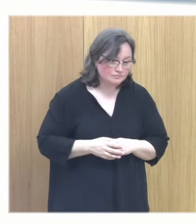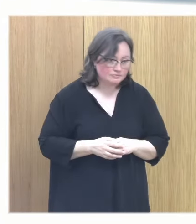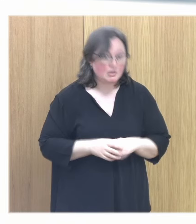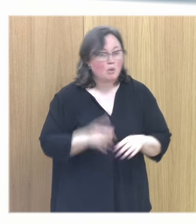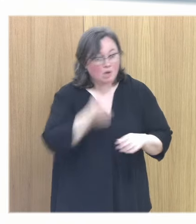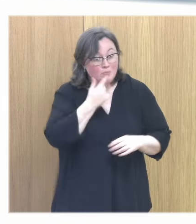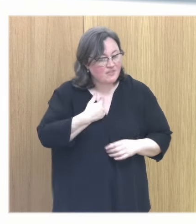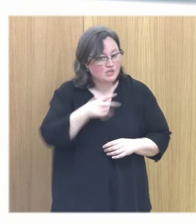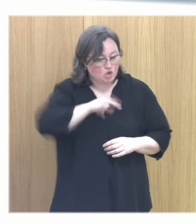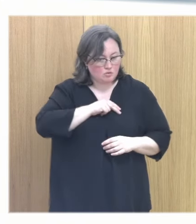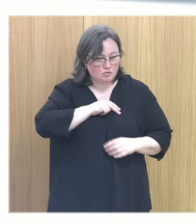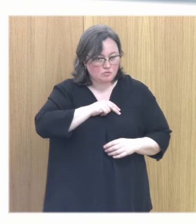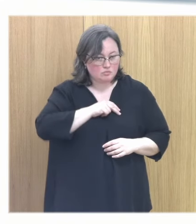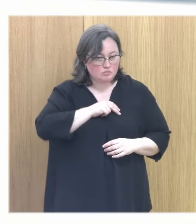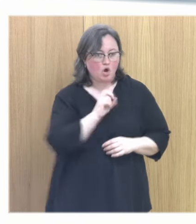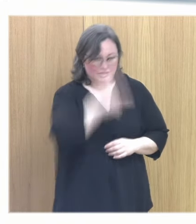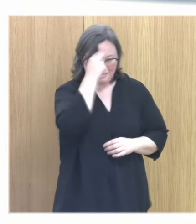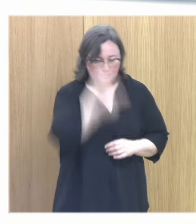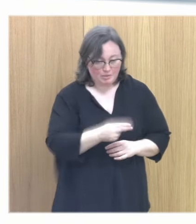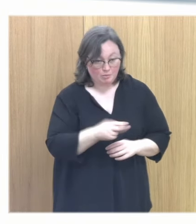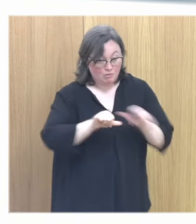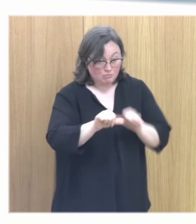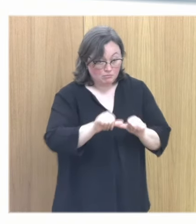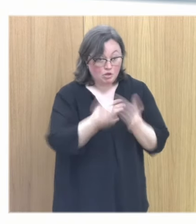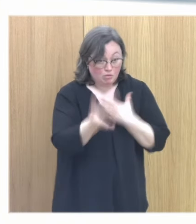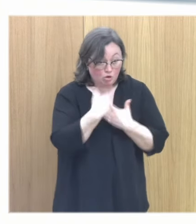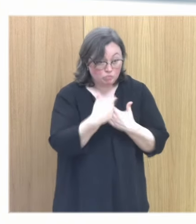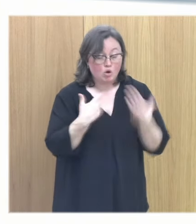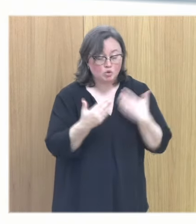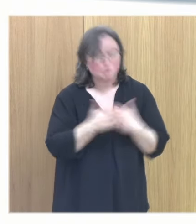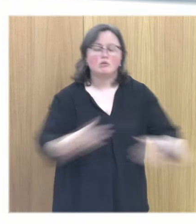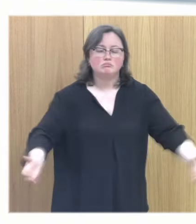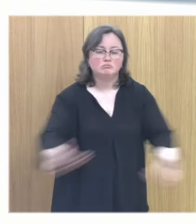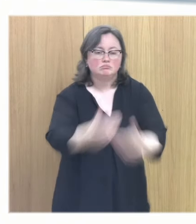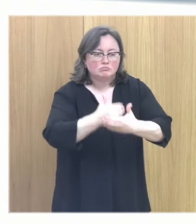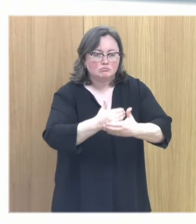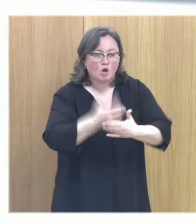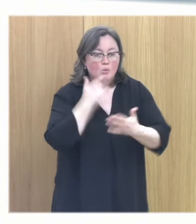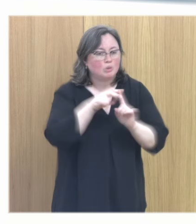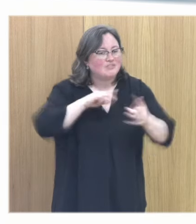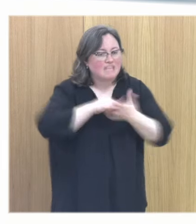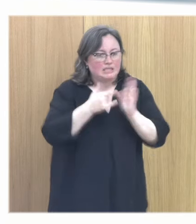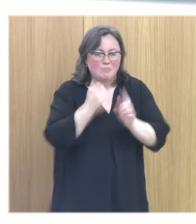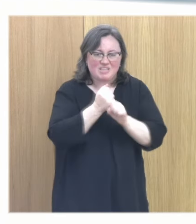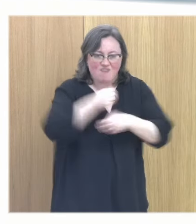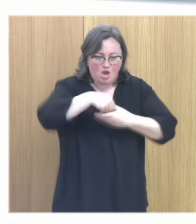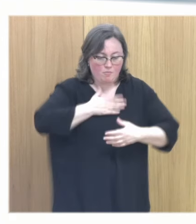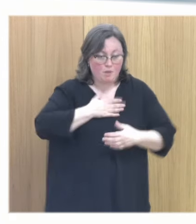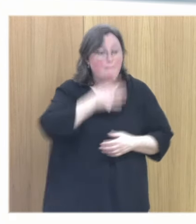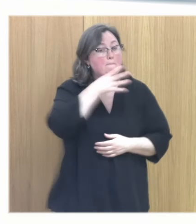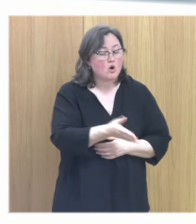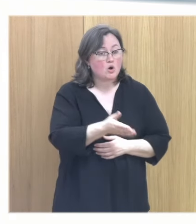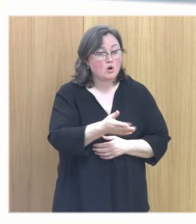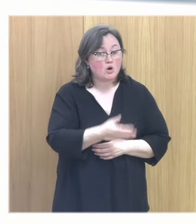salvo que ahora me digas que no ¿sí? a partir del próximo día yo te voy a abrazar y te voy a abrazar como un elemento técnico de mi trabajo ¿por qué?